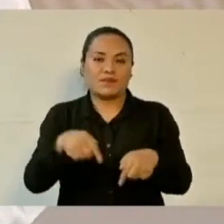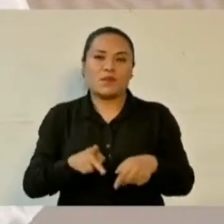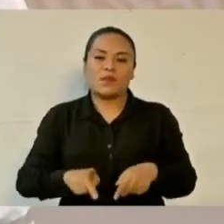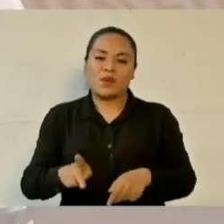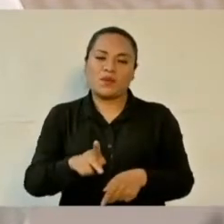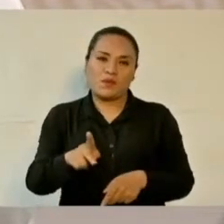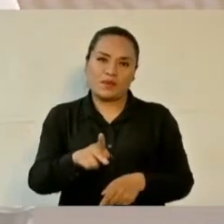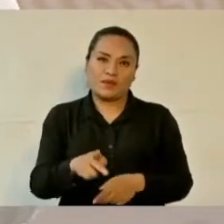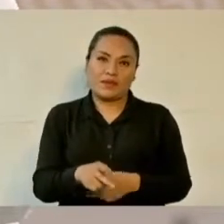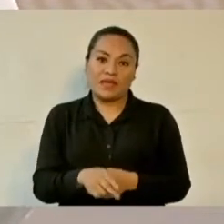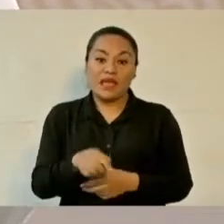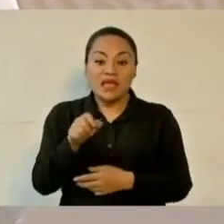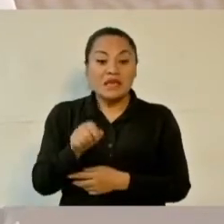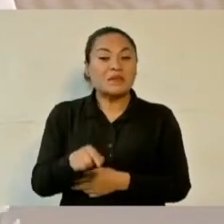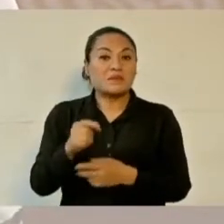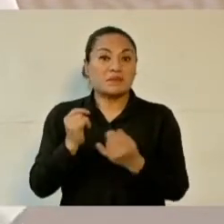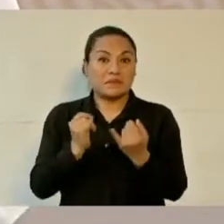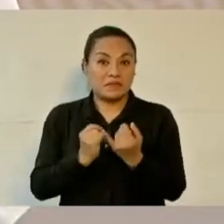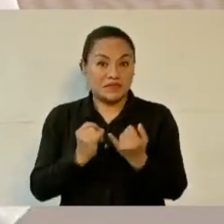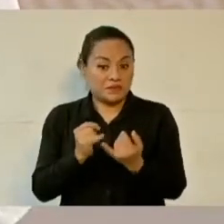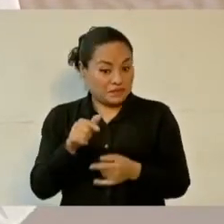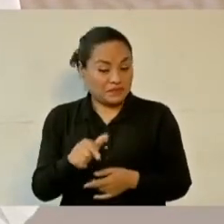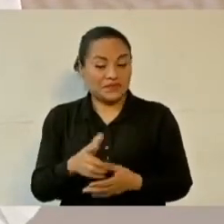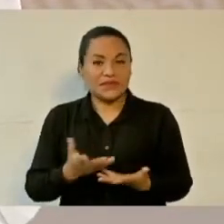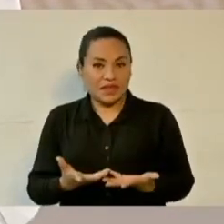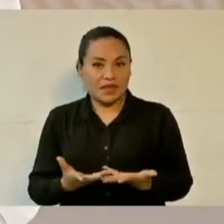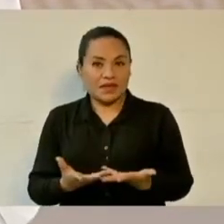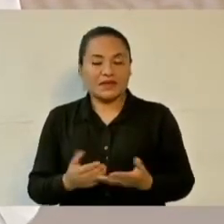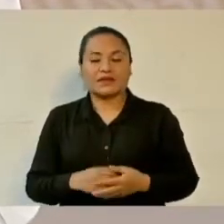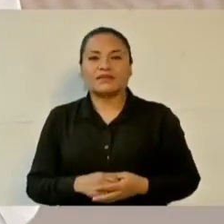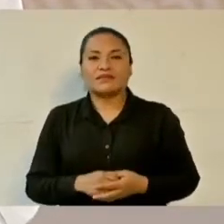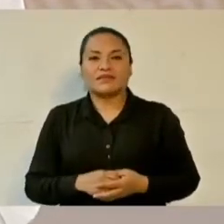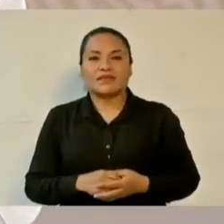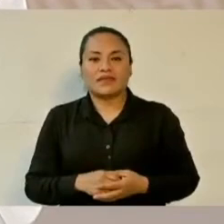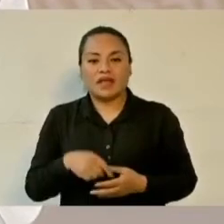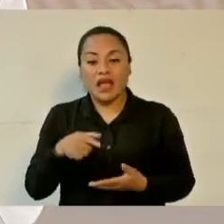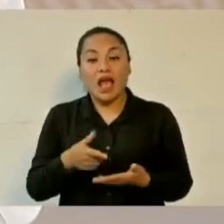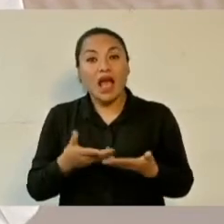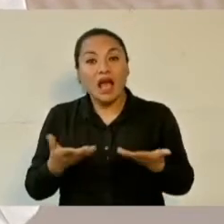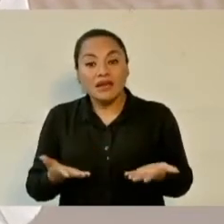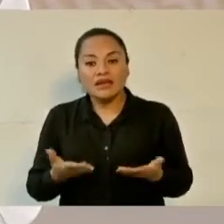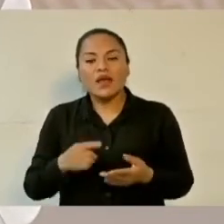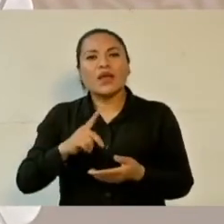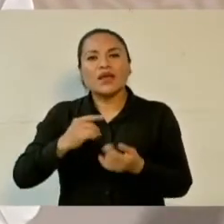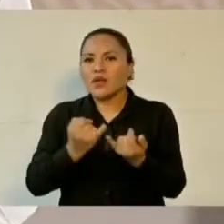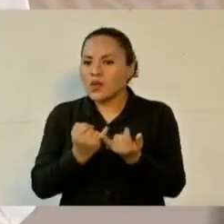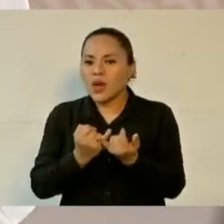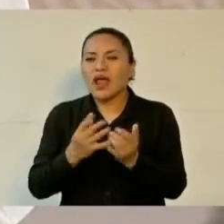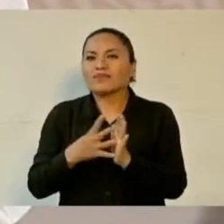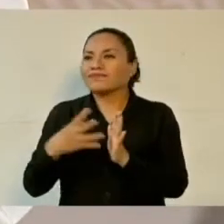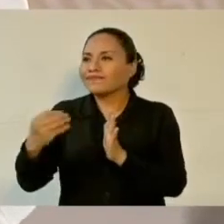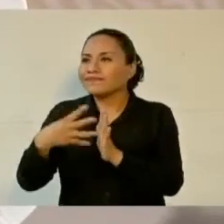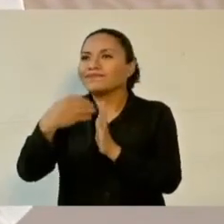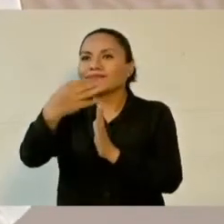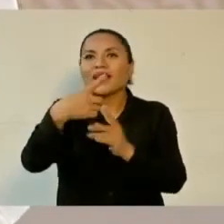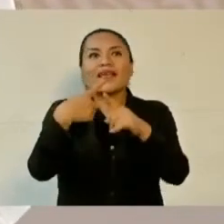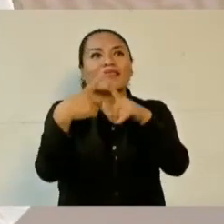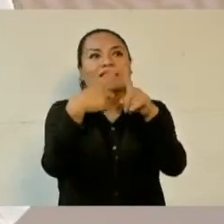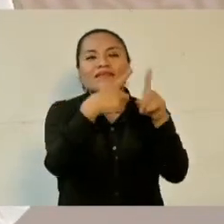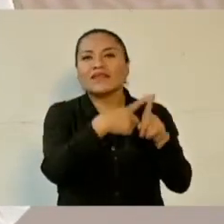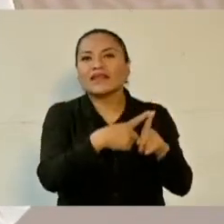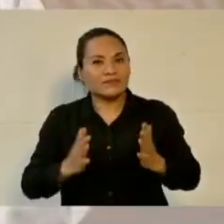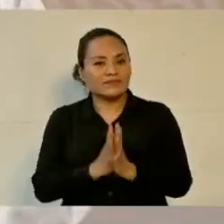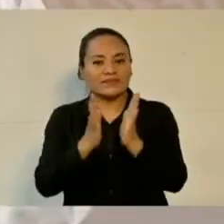esto mismo es lo que se está replicando en todo el país.